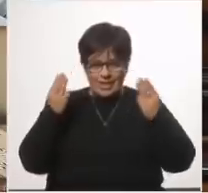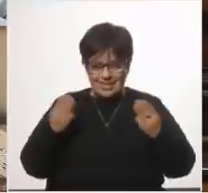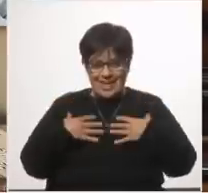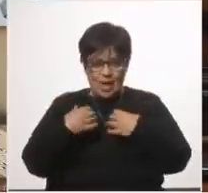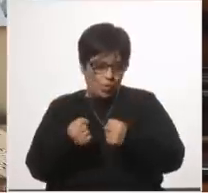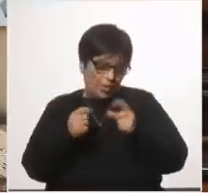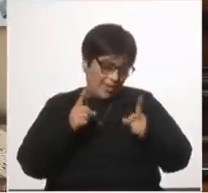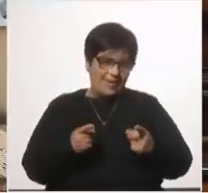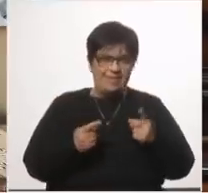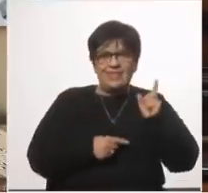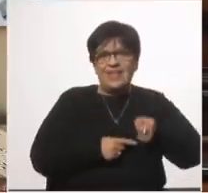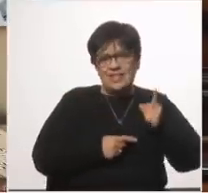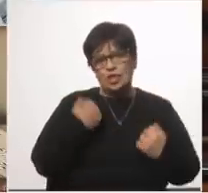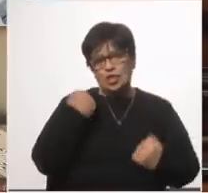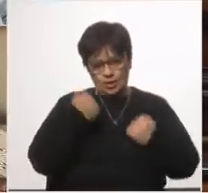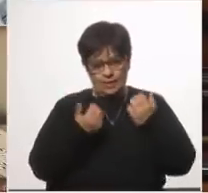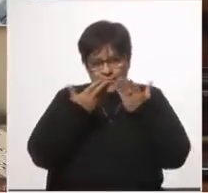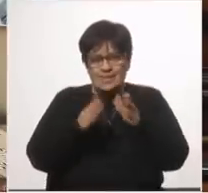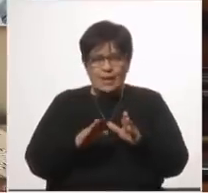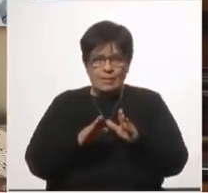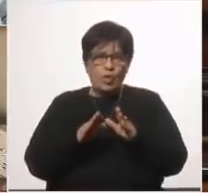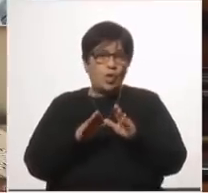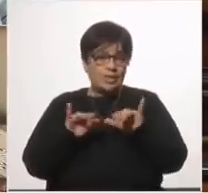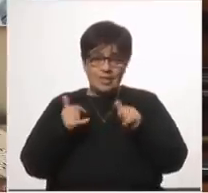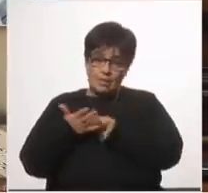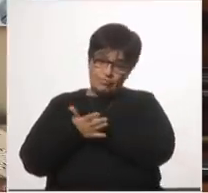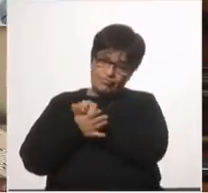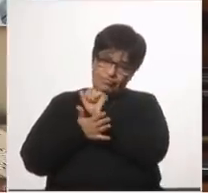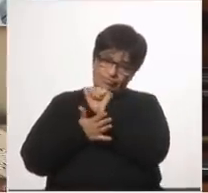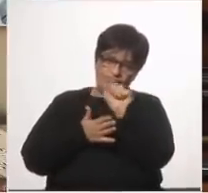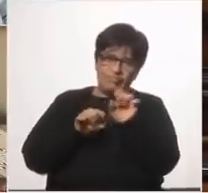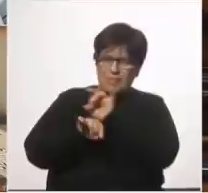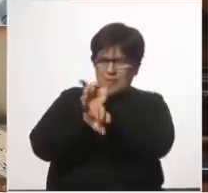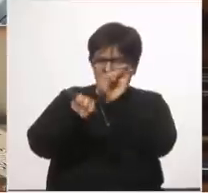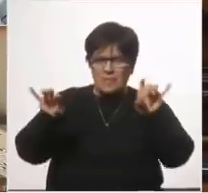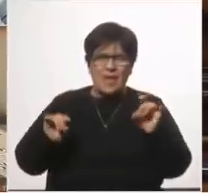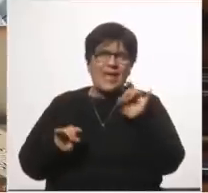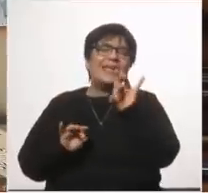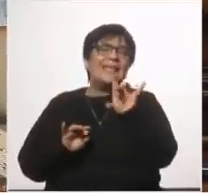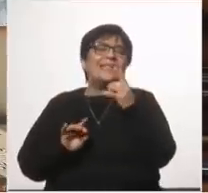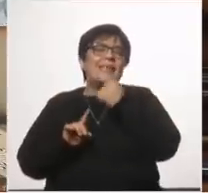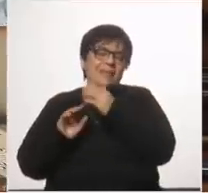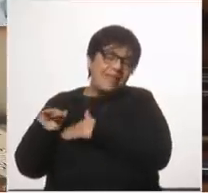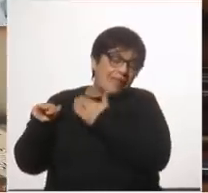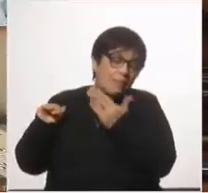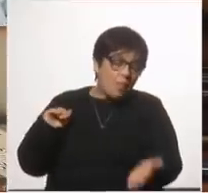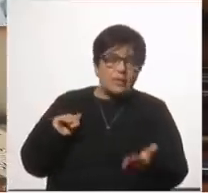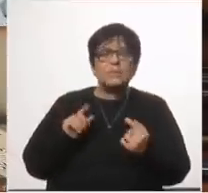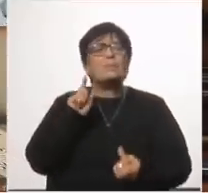comenzamos esta interpelación a 15 meses de iniciada la pandemia. Y lo hacemos en primer lugar